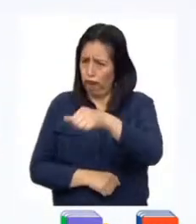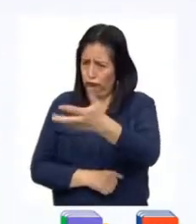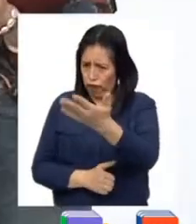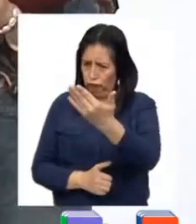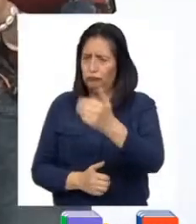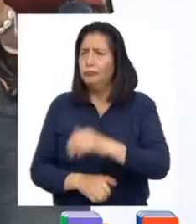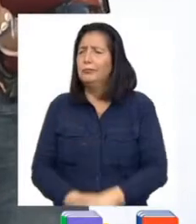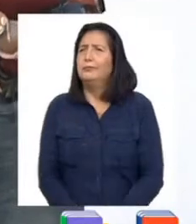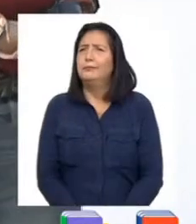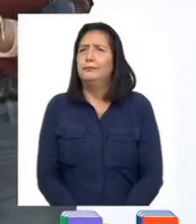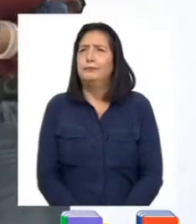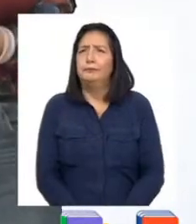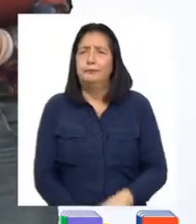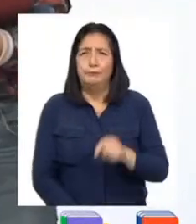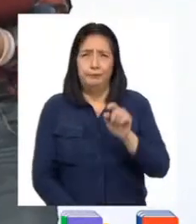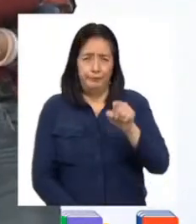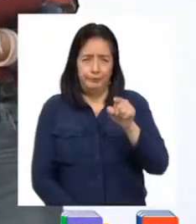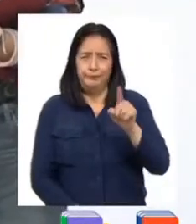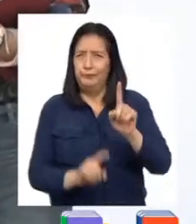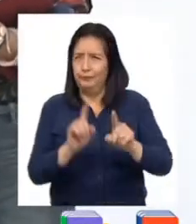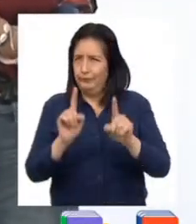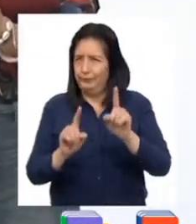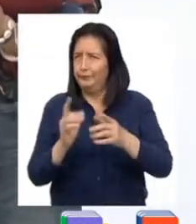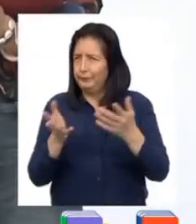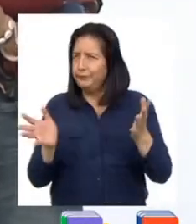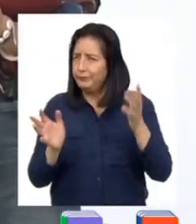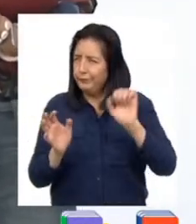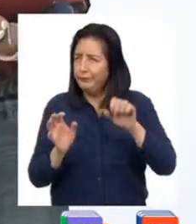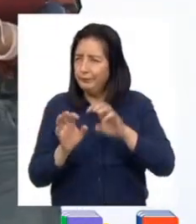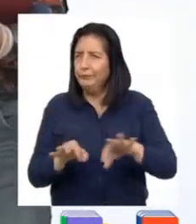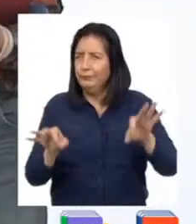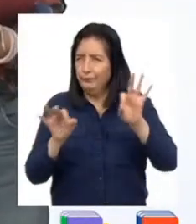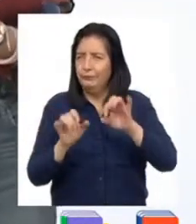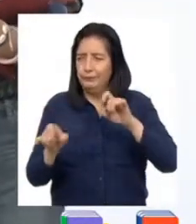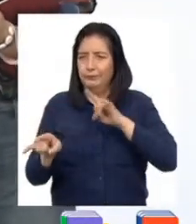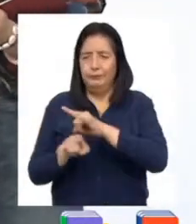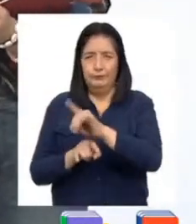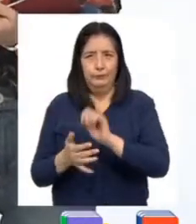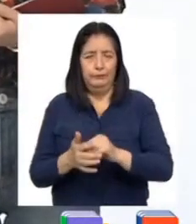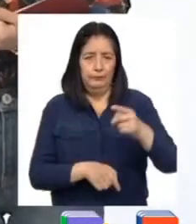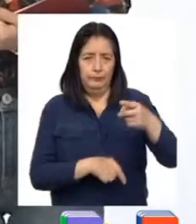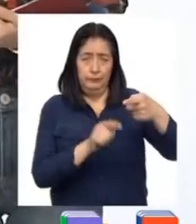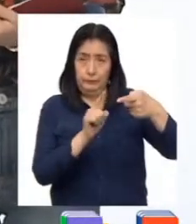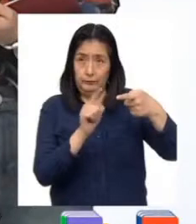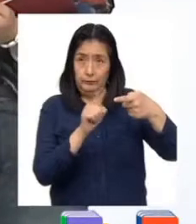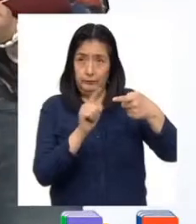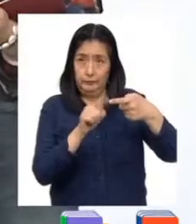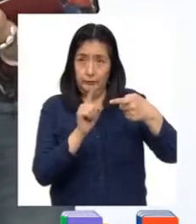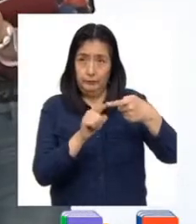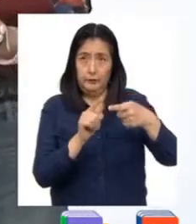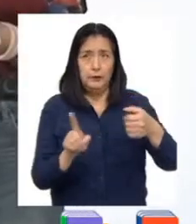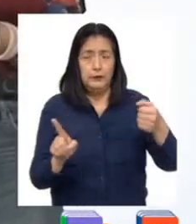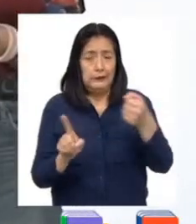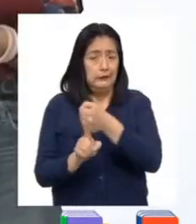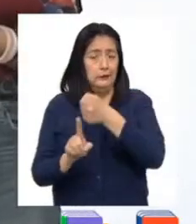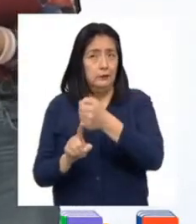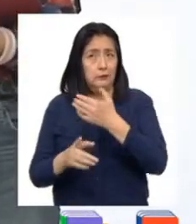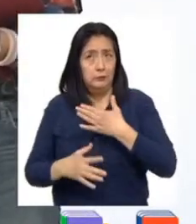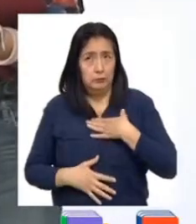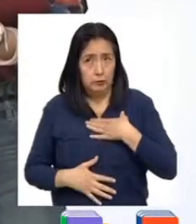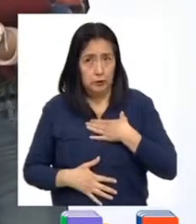¡Adelante! Estos serían algunos elementos principales del bullying. Número 1. Incluye agresiones físicas,